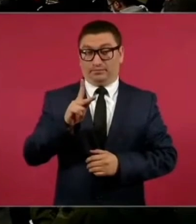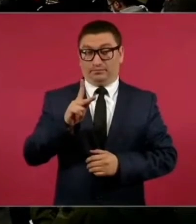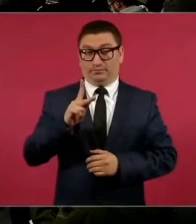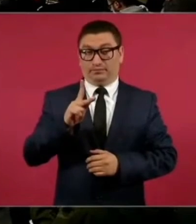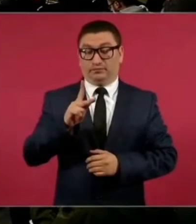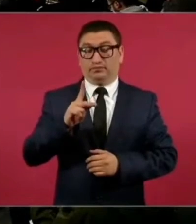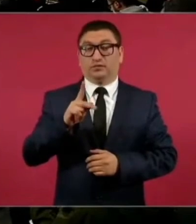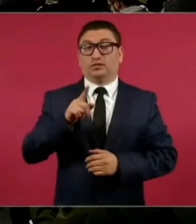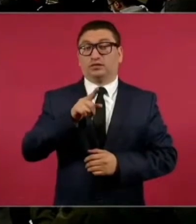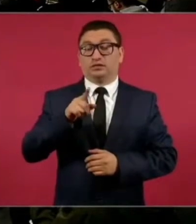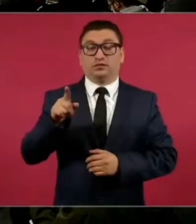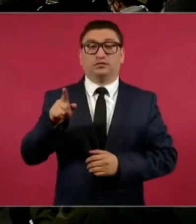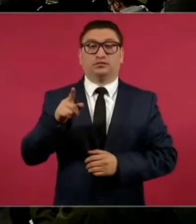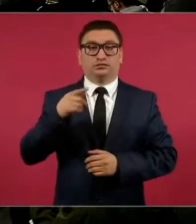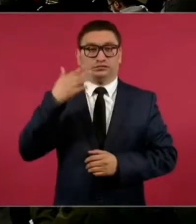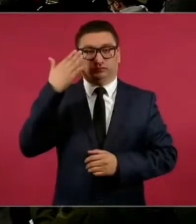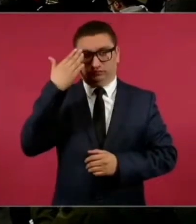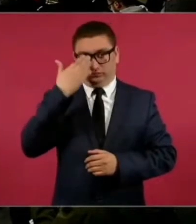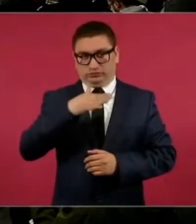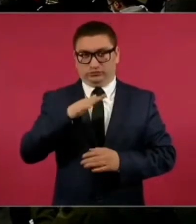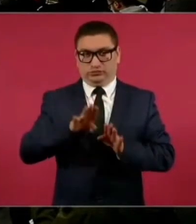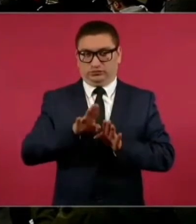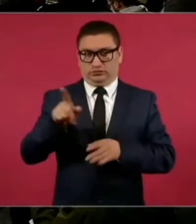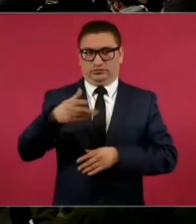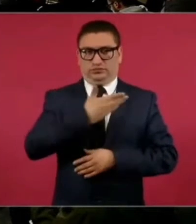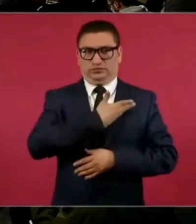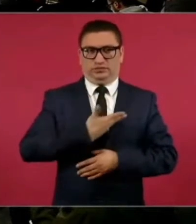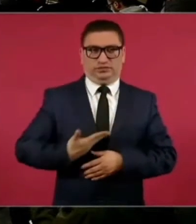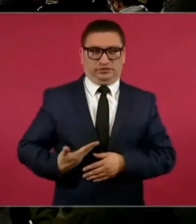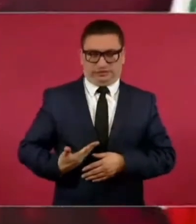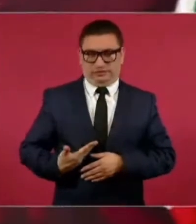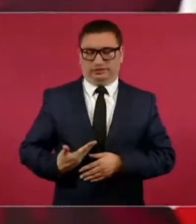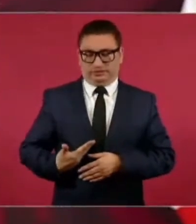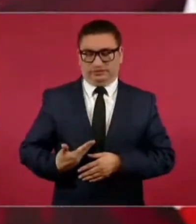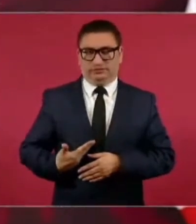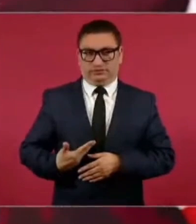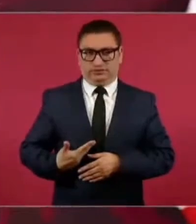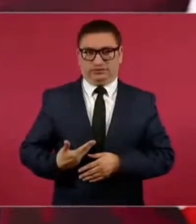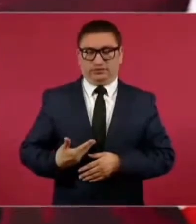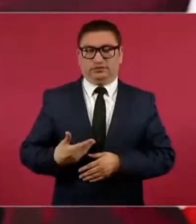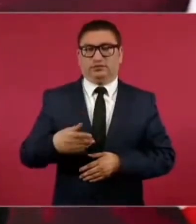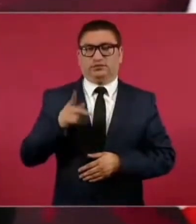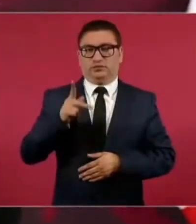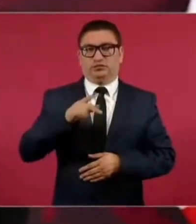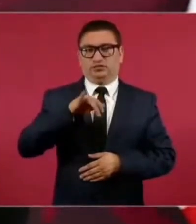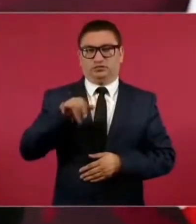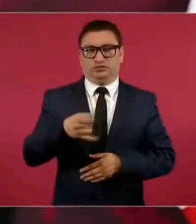primero la presidenta del Poder Judicial,